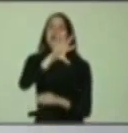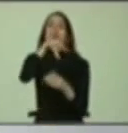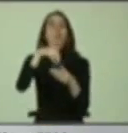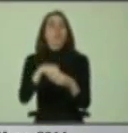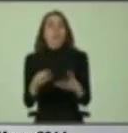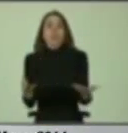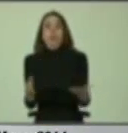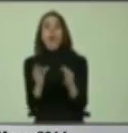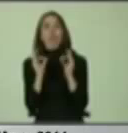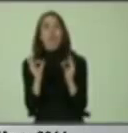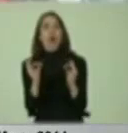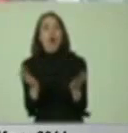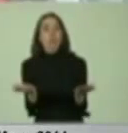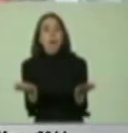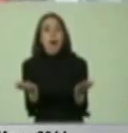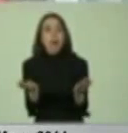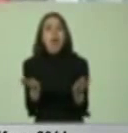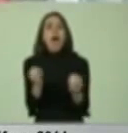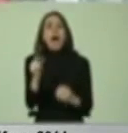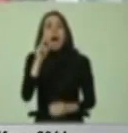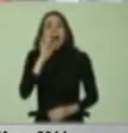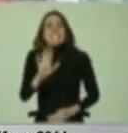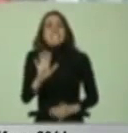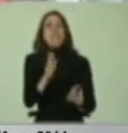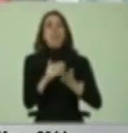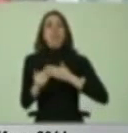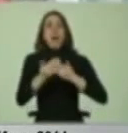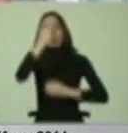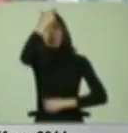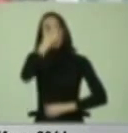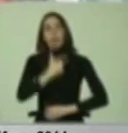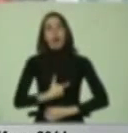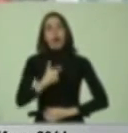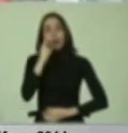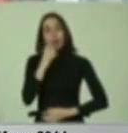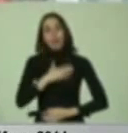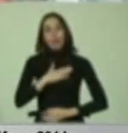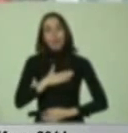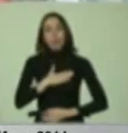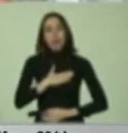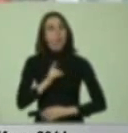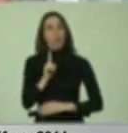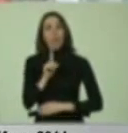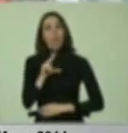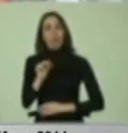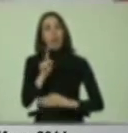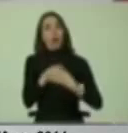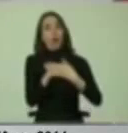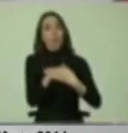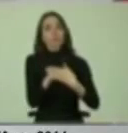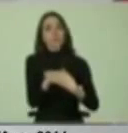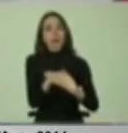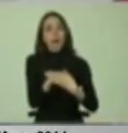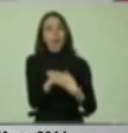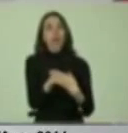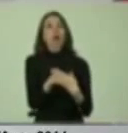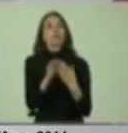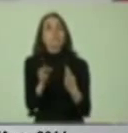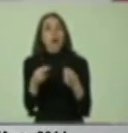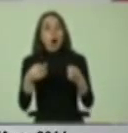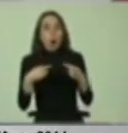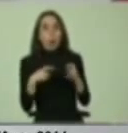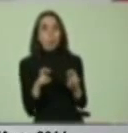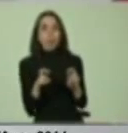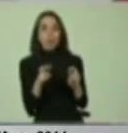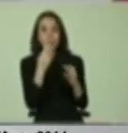de lo normal, son consustanciales a la naturaleza humana. Y no son un obstáculo, son una oportunidad para